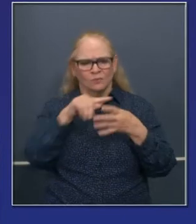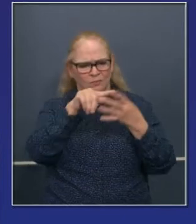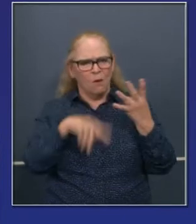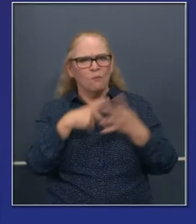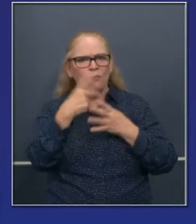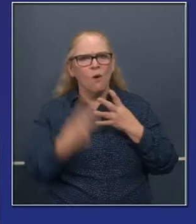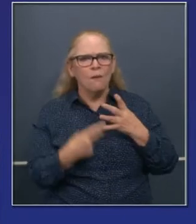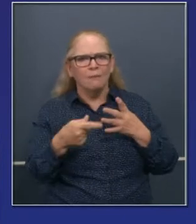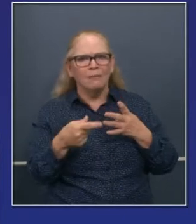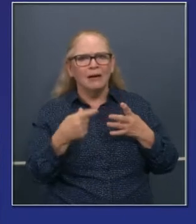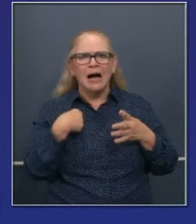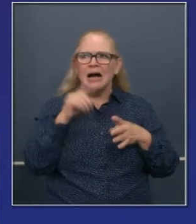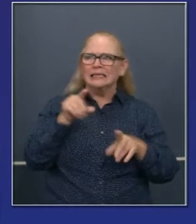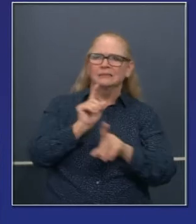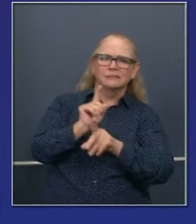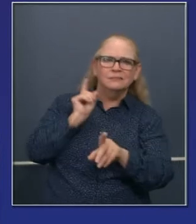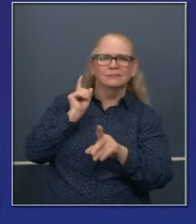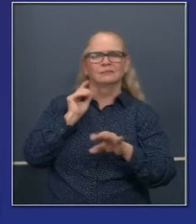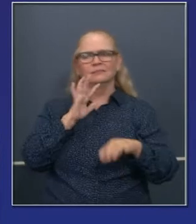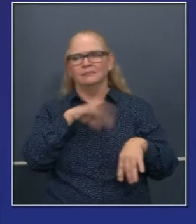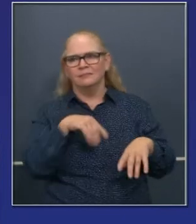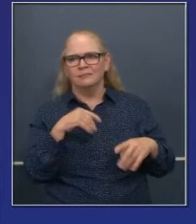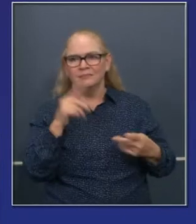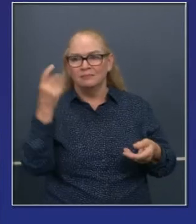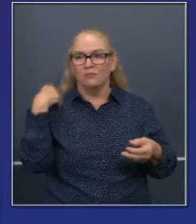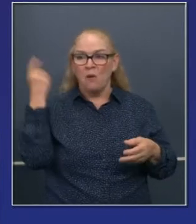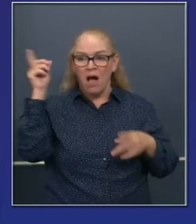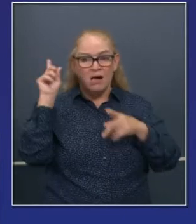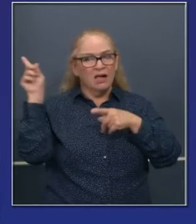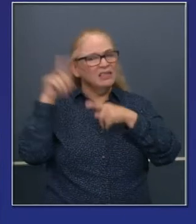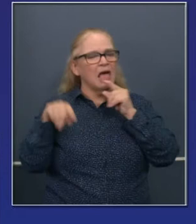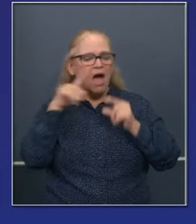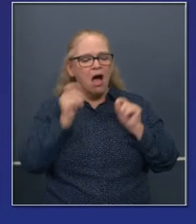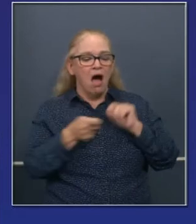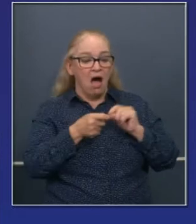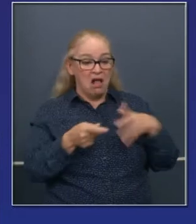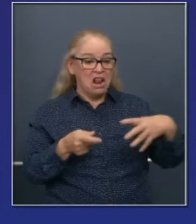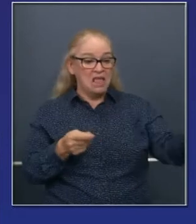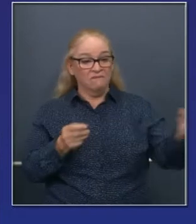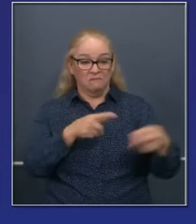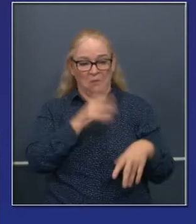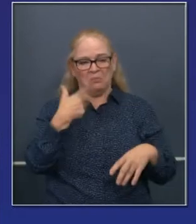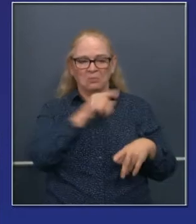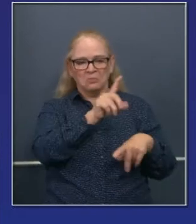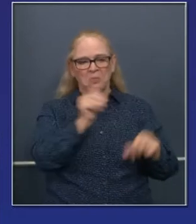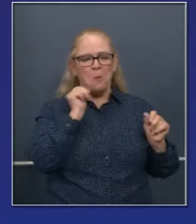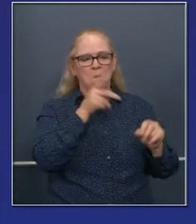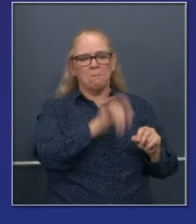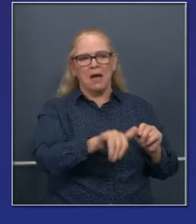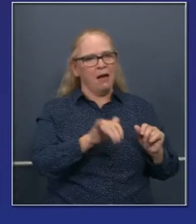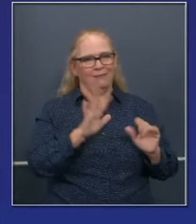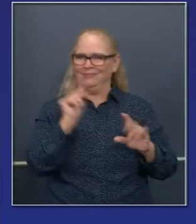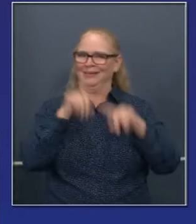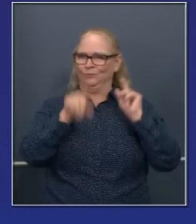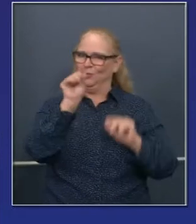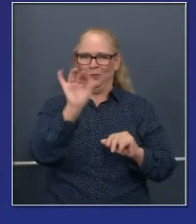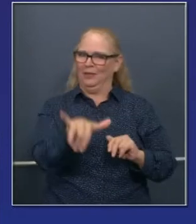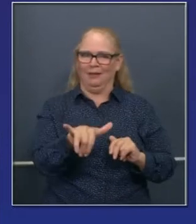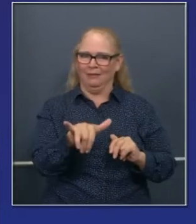es importante que ellos entiendan que existen estos beneficios y que no haya algún castigo contra ellos.